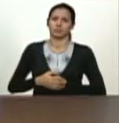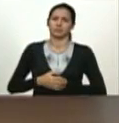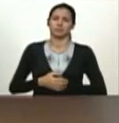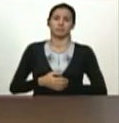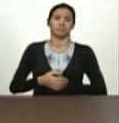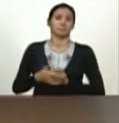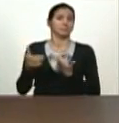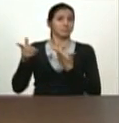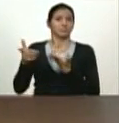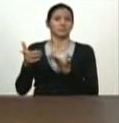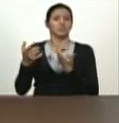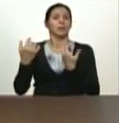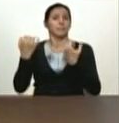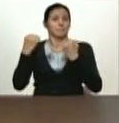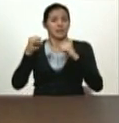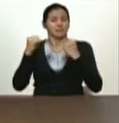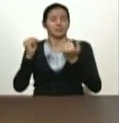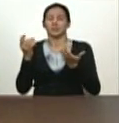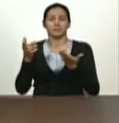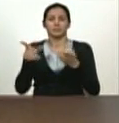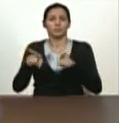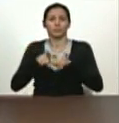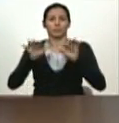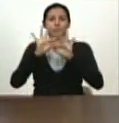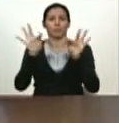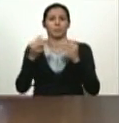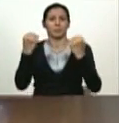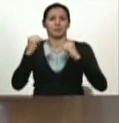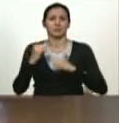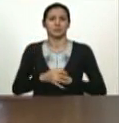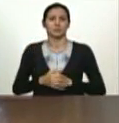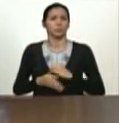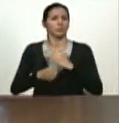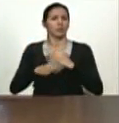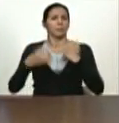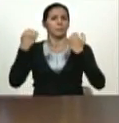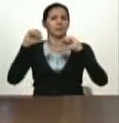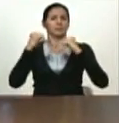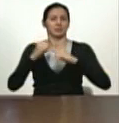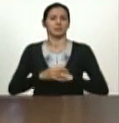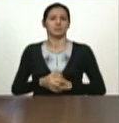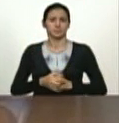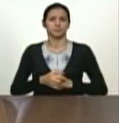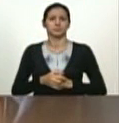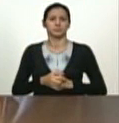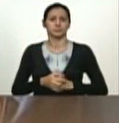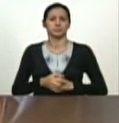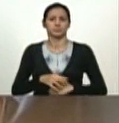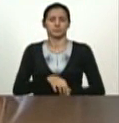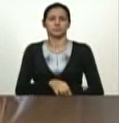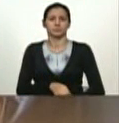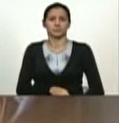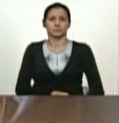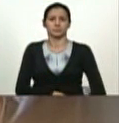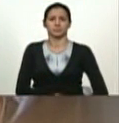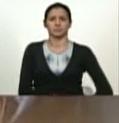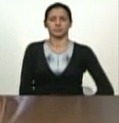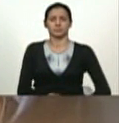un ensayo, como decía el comandante Chávez. Sigue siendo un ensayo de hacerlo en paz, en democracia y una constitución.